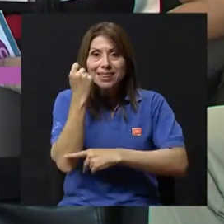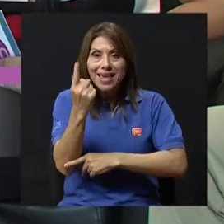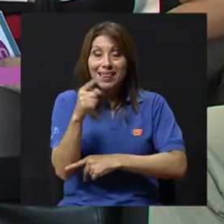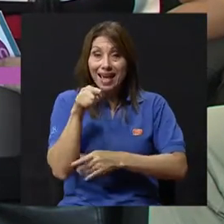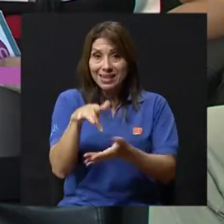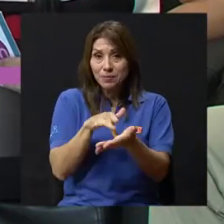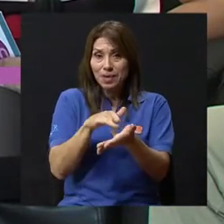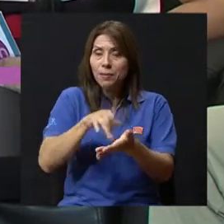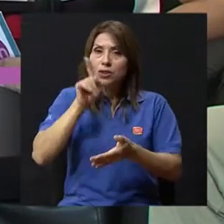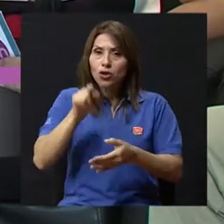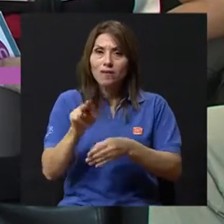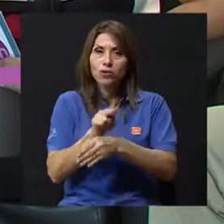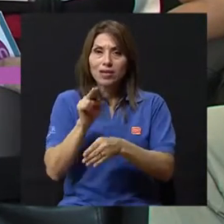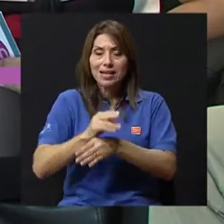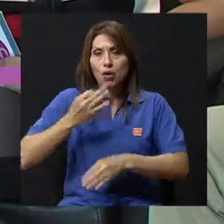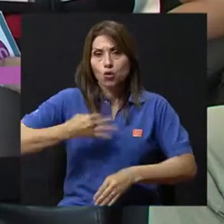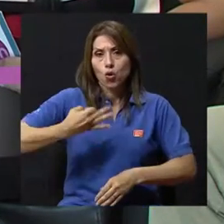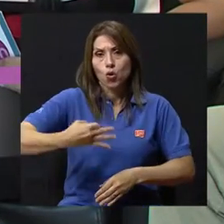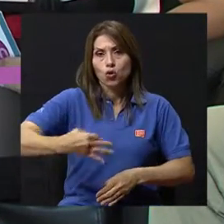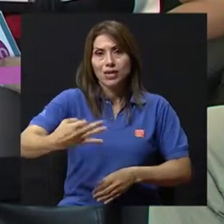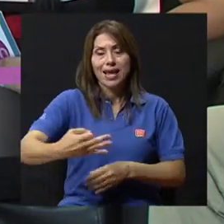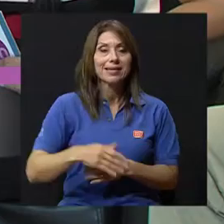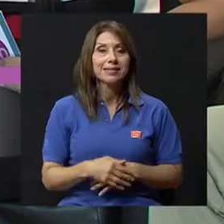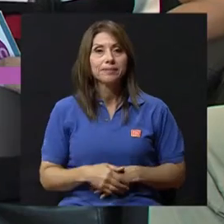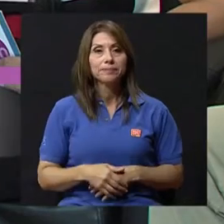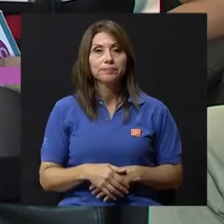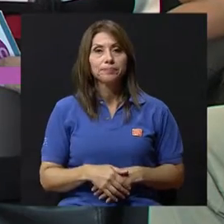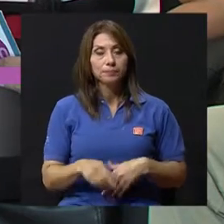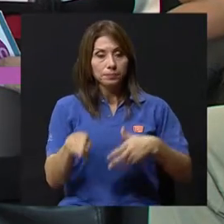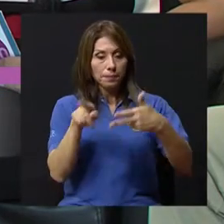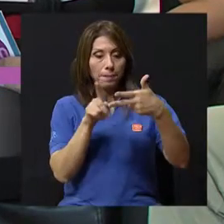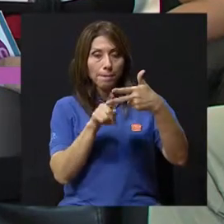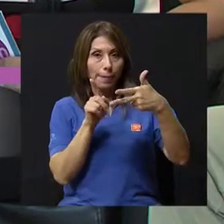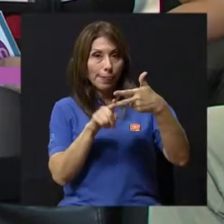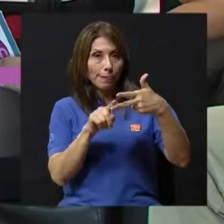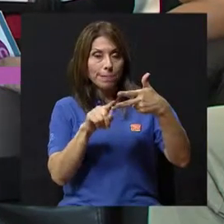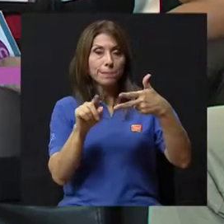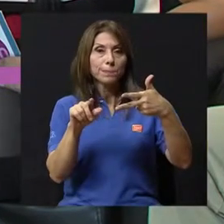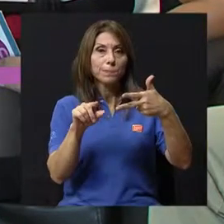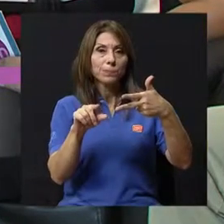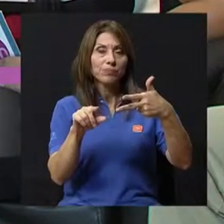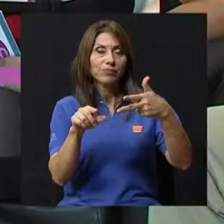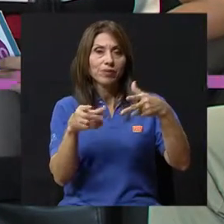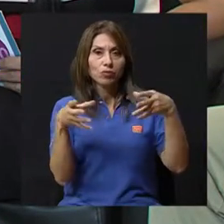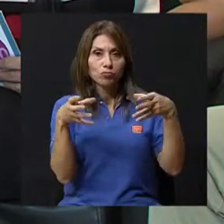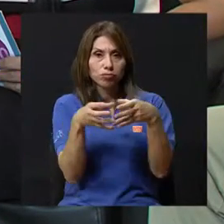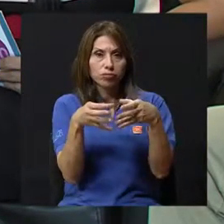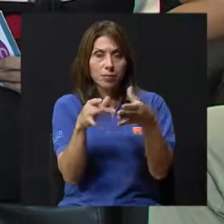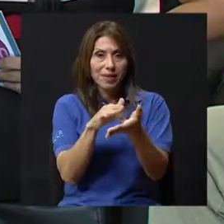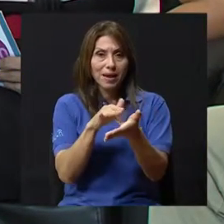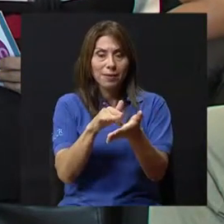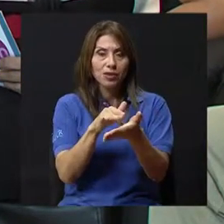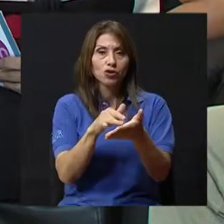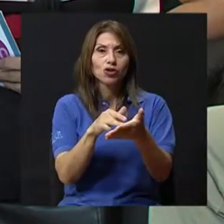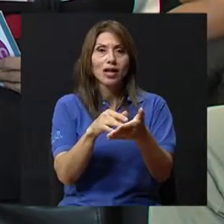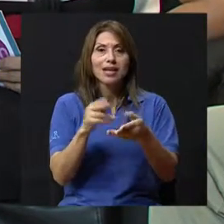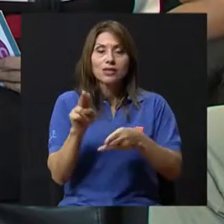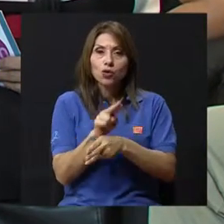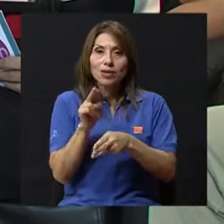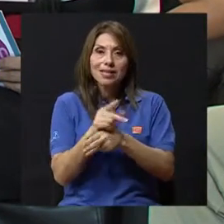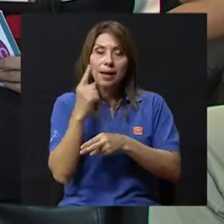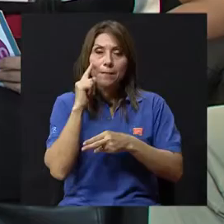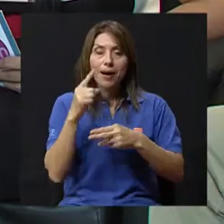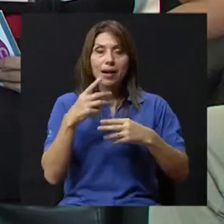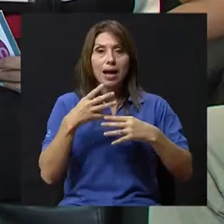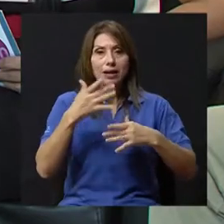medicamento que usted debe utilizar todos los días. Y el otro grupo de medicamentos nuevos son los nuevos medicamentos que se utilizan para el asma